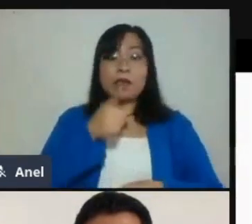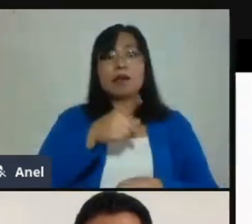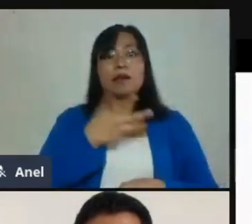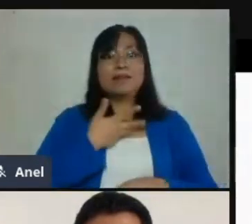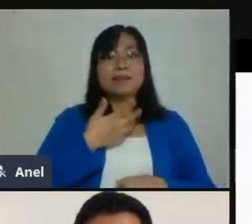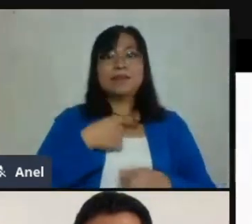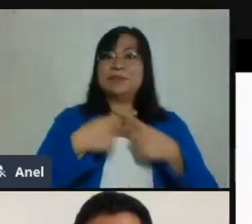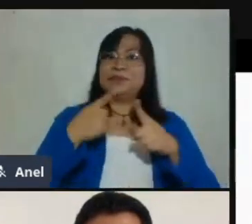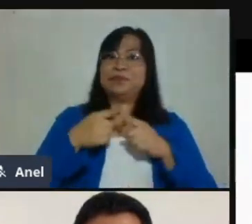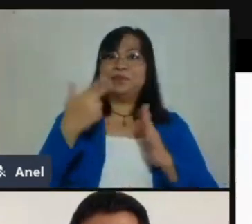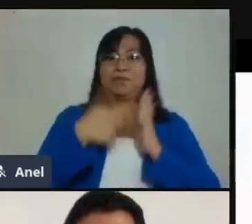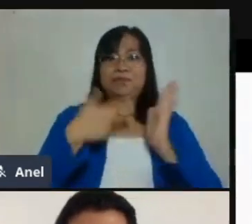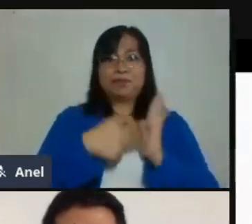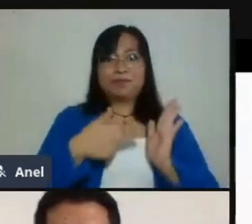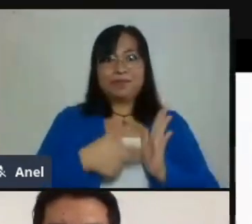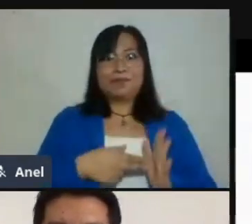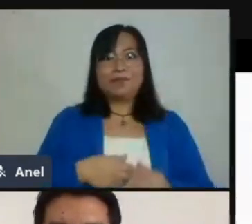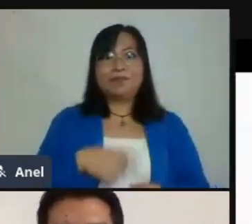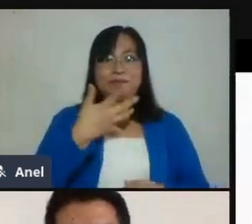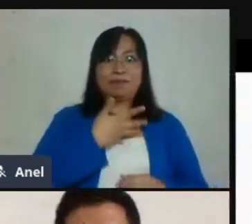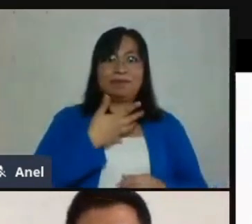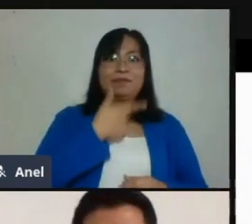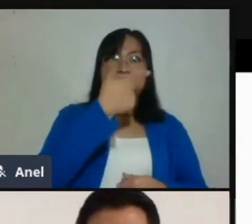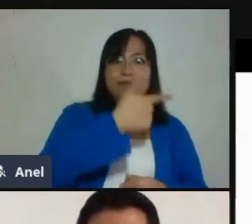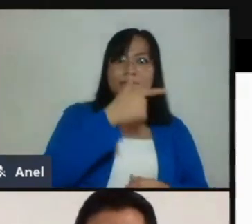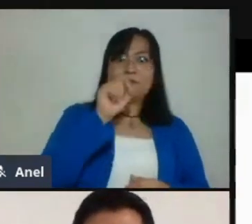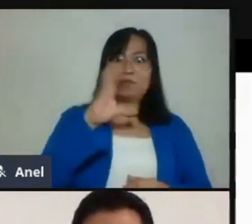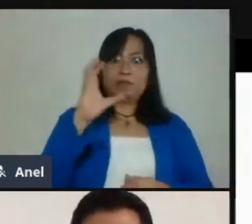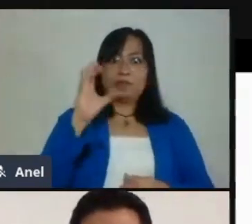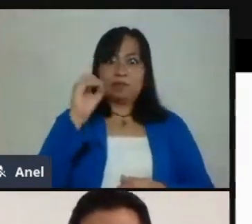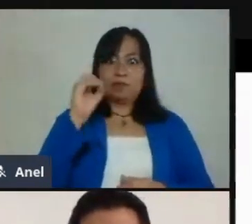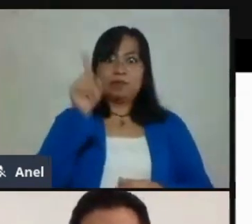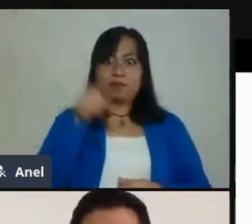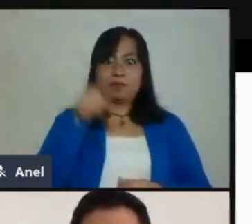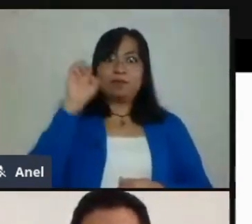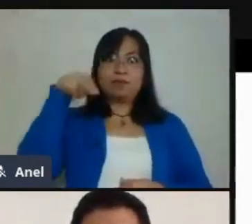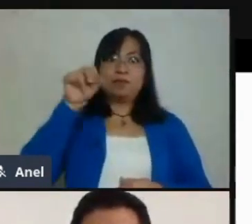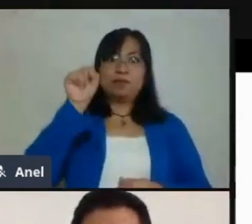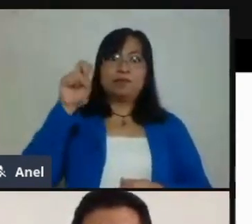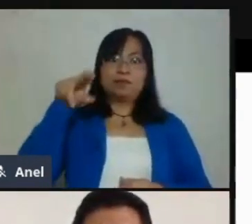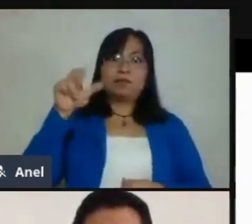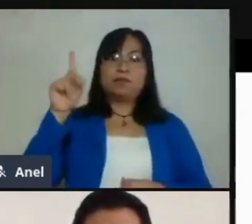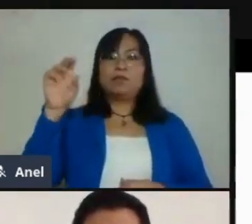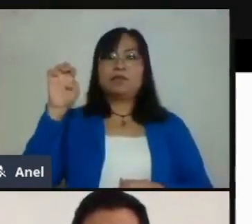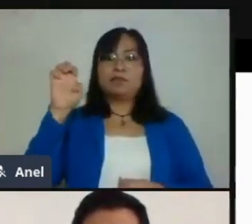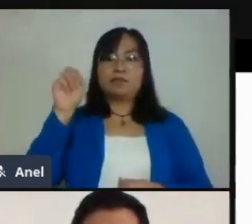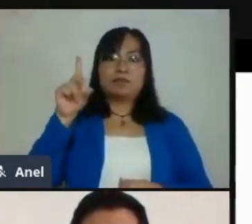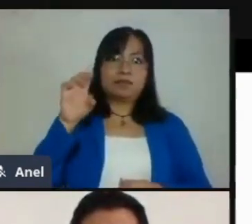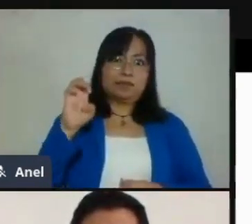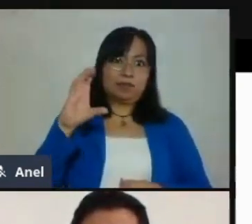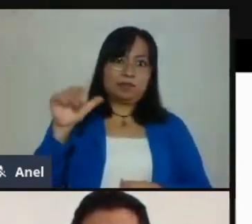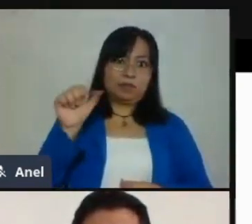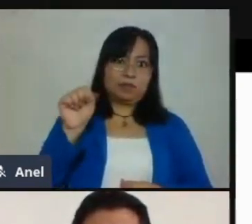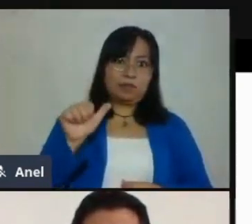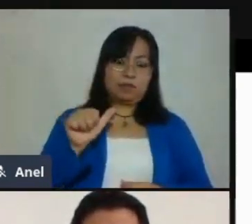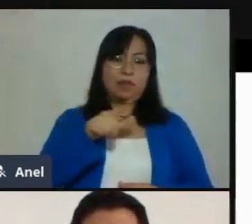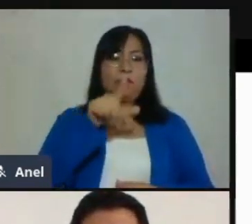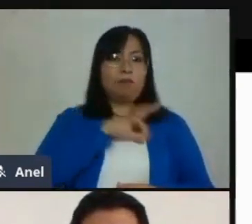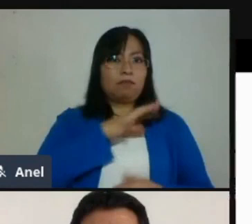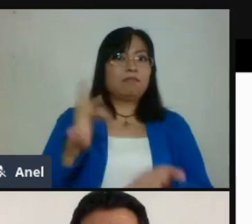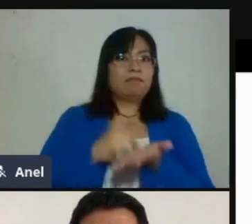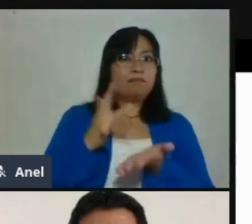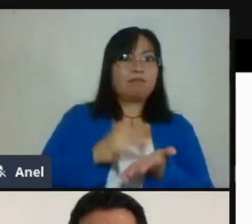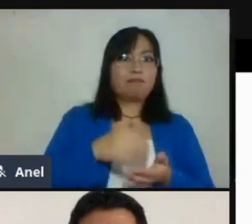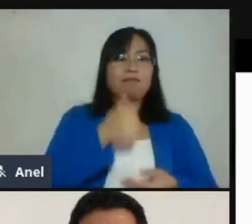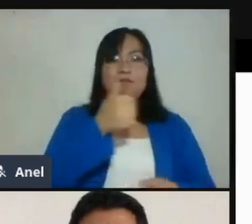Google en línea. Por ejemplo, Enseña desde casa es una página en la cual brindamos apoyo a los maestros, a